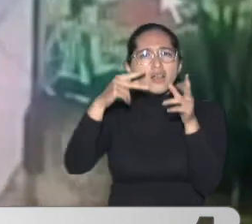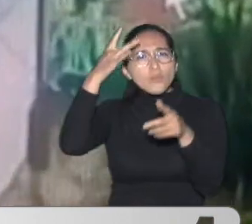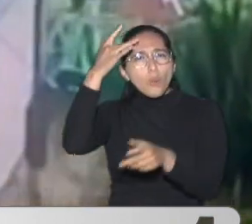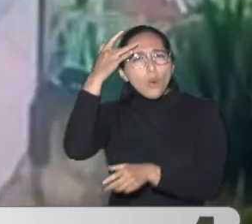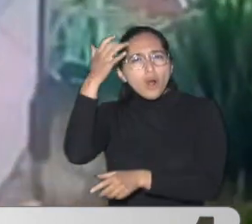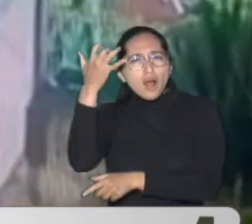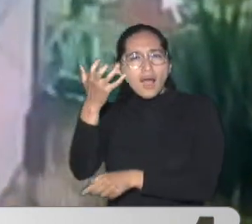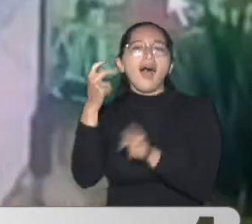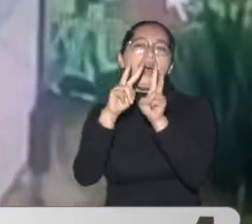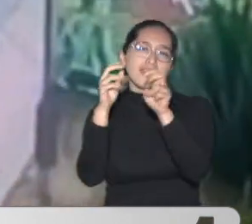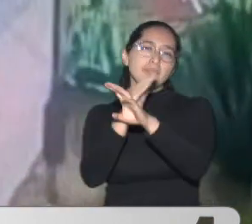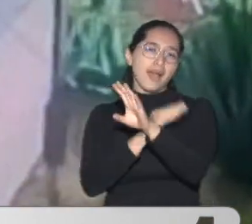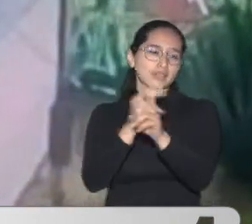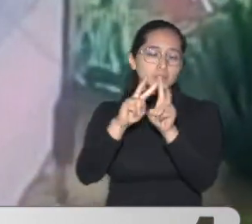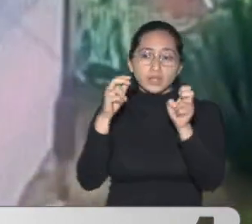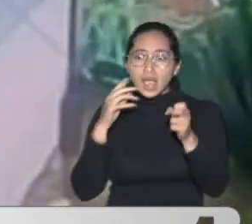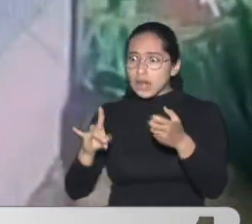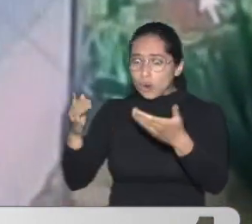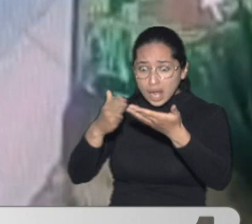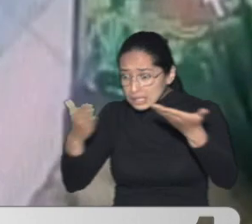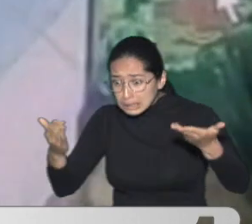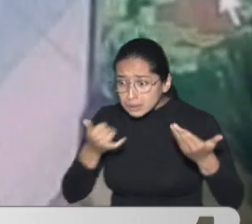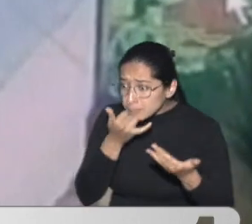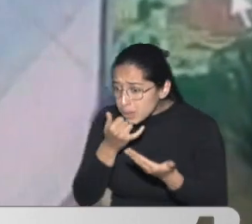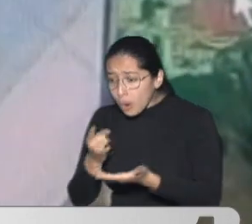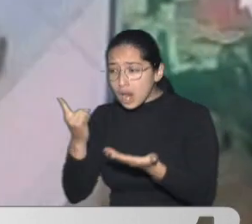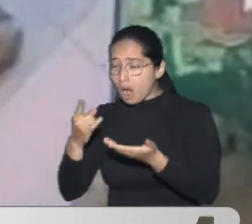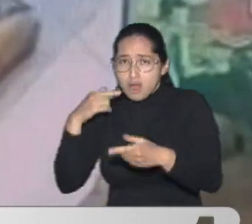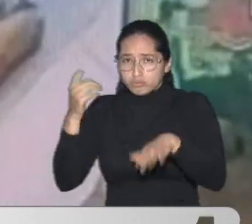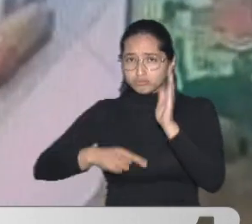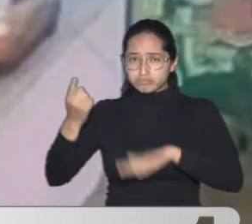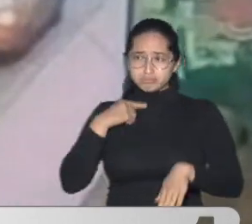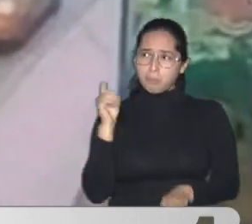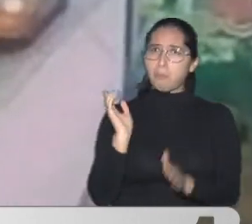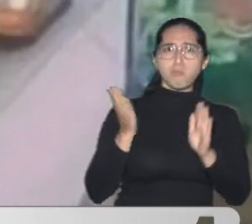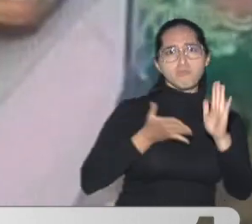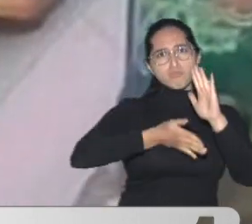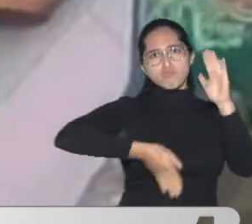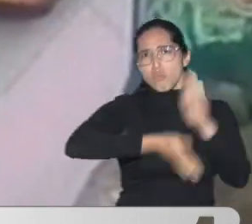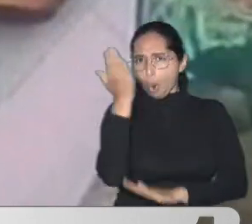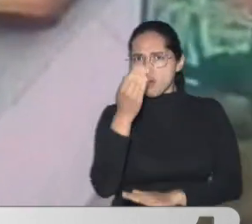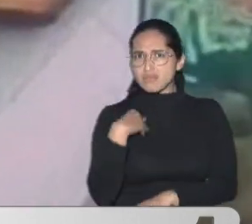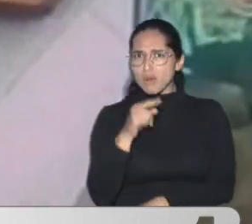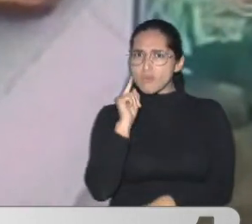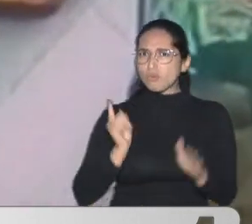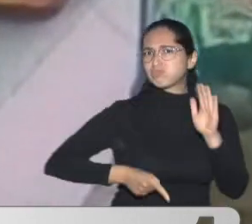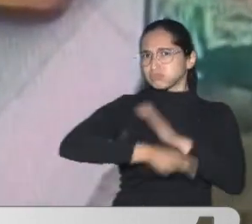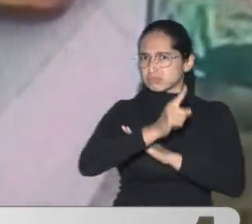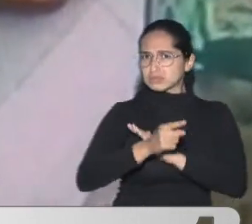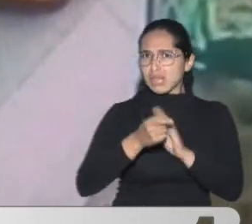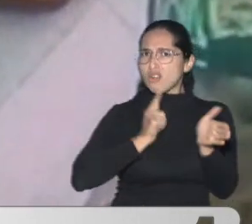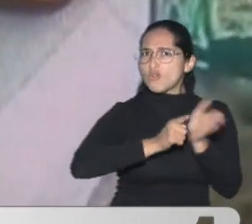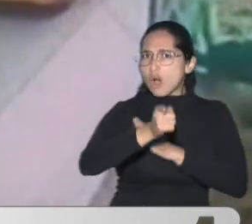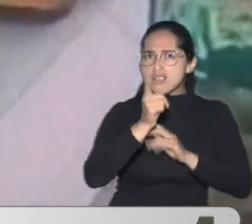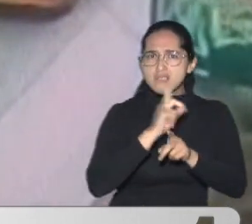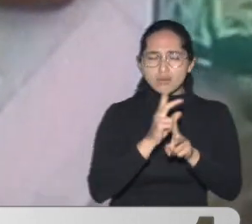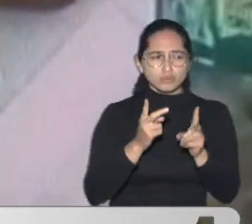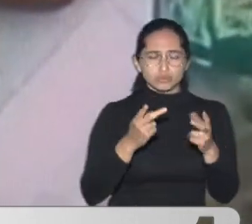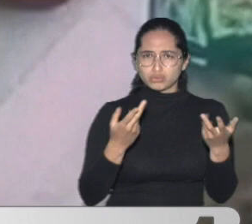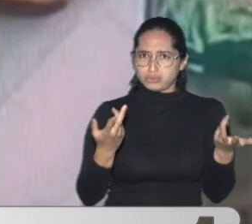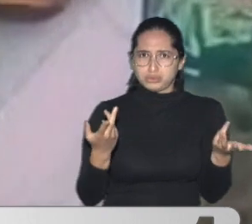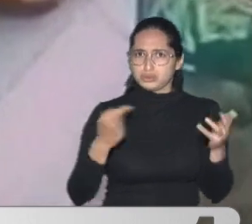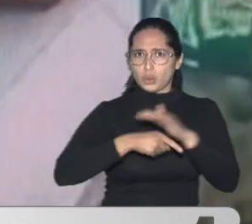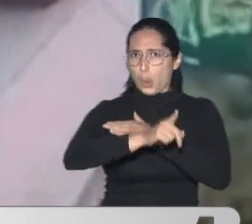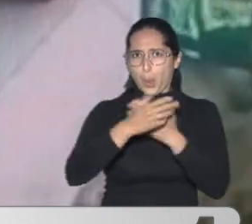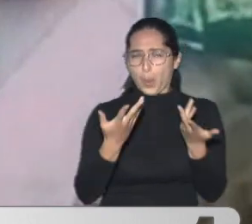que se ve afectada en el momento del choque Tenemos que la jurisprudencia ha sido clara Y lo que debe hacer una persona, un